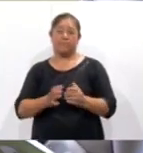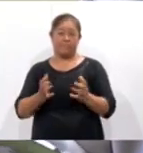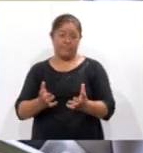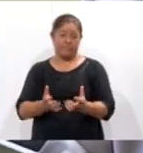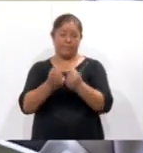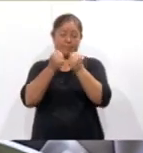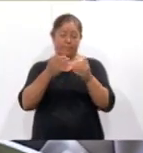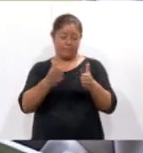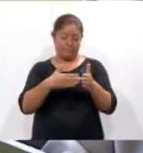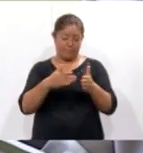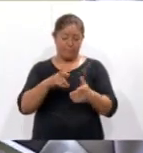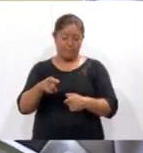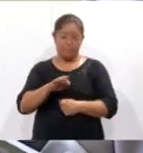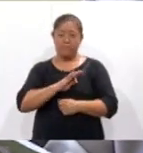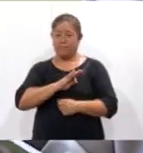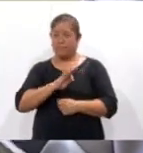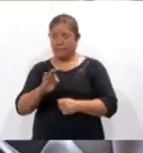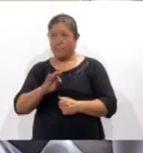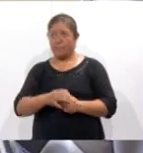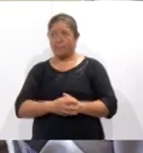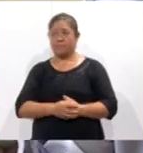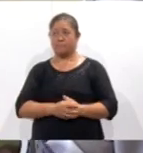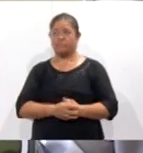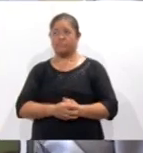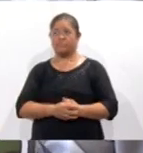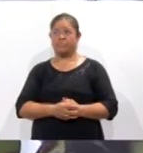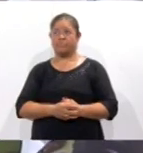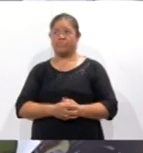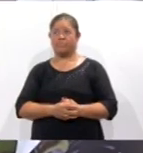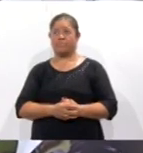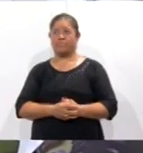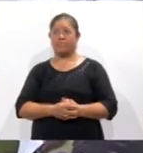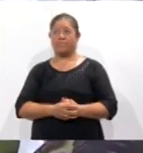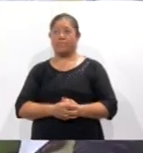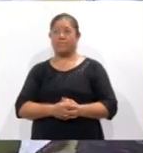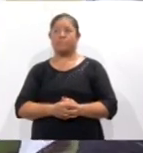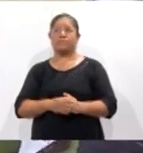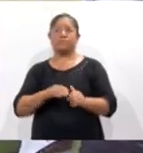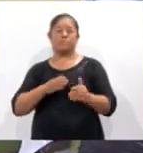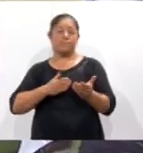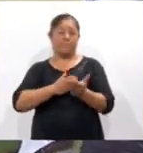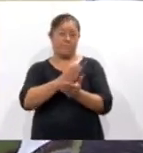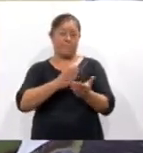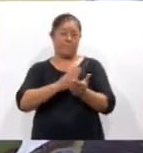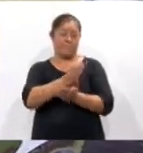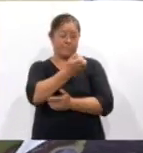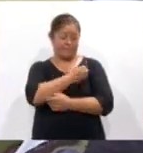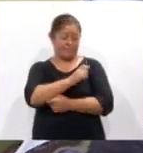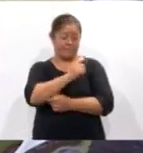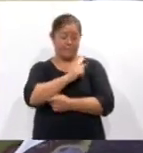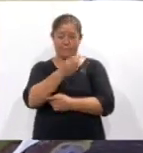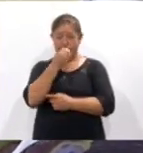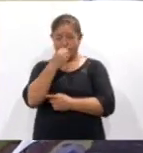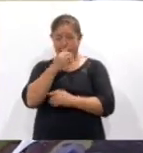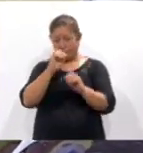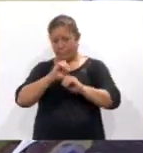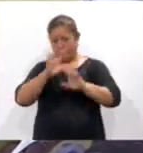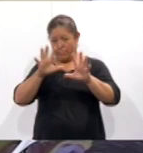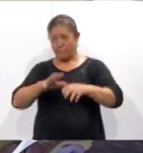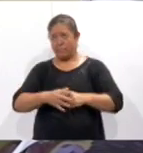podemos acceder a nuestros derechos y a la salud y a la alimentación, por supuesto. Porque quiero